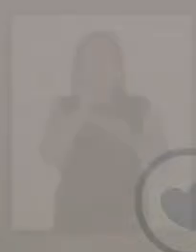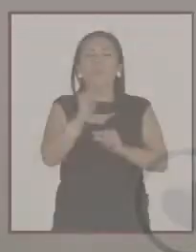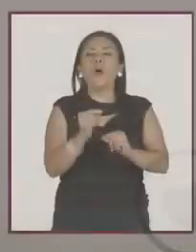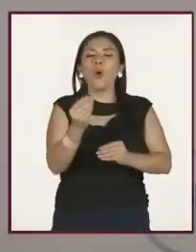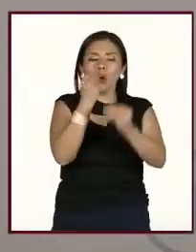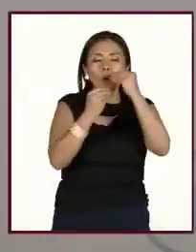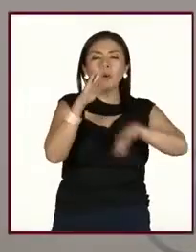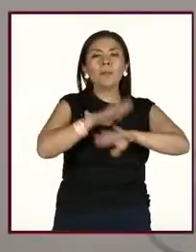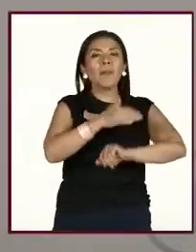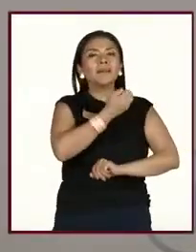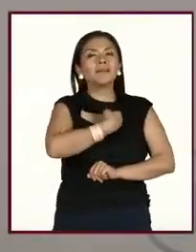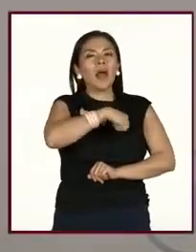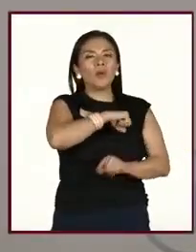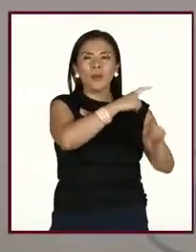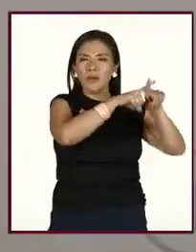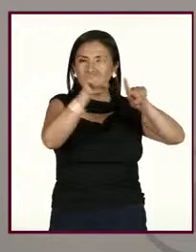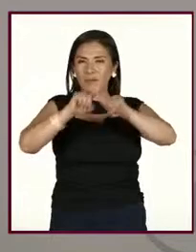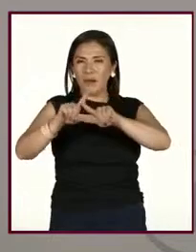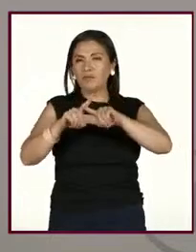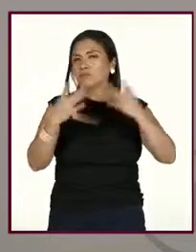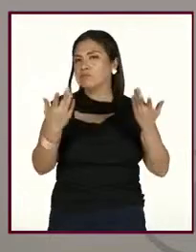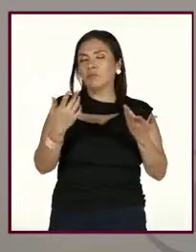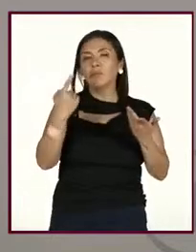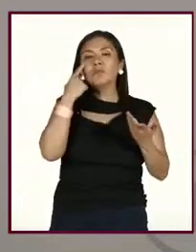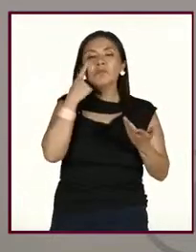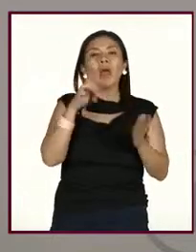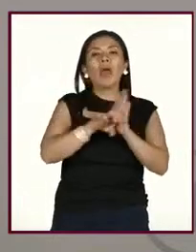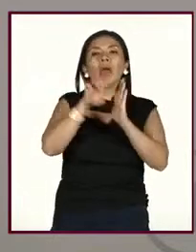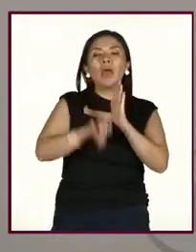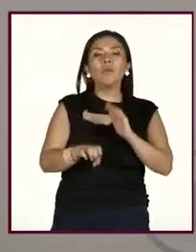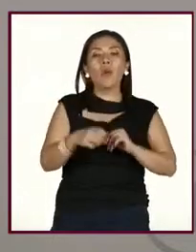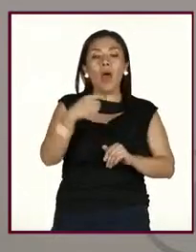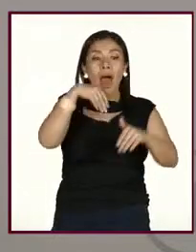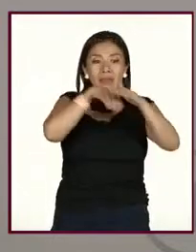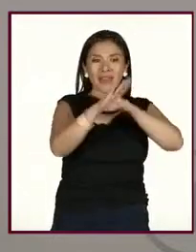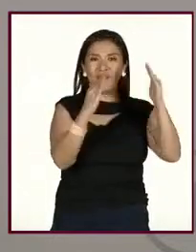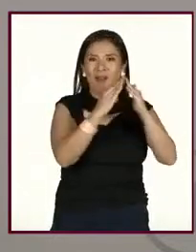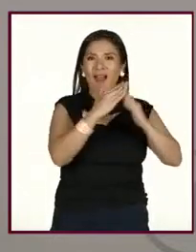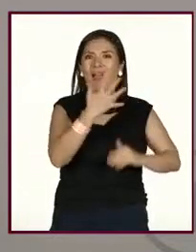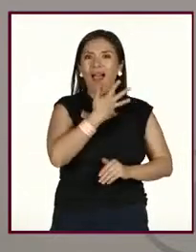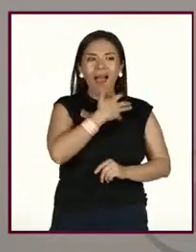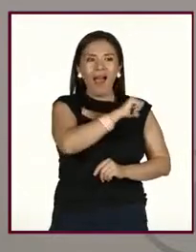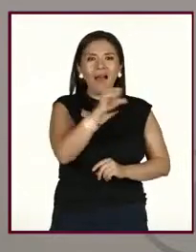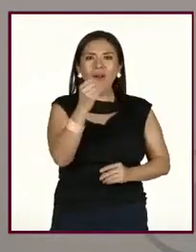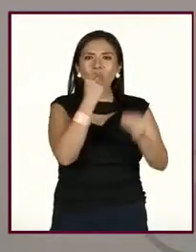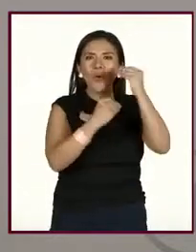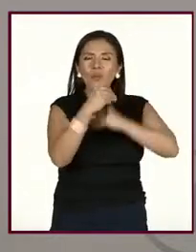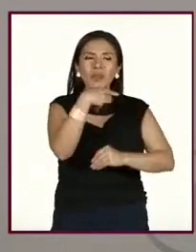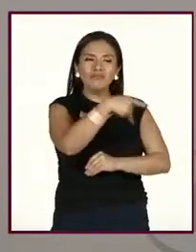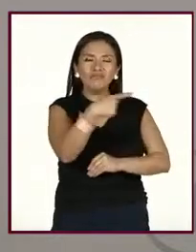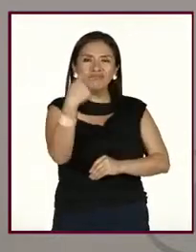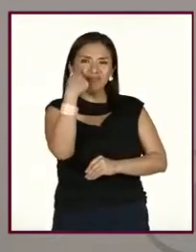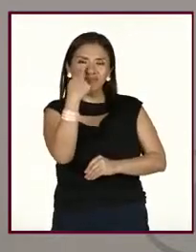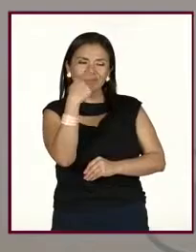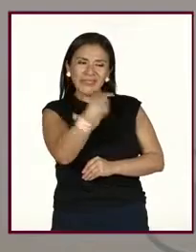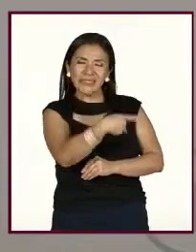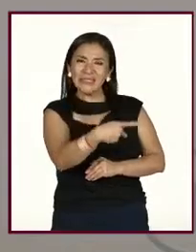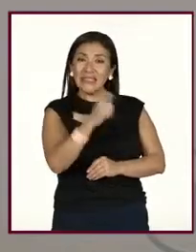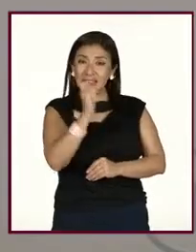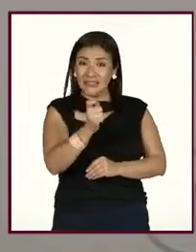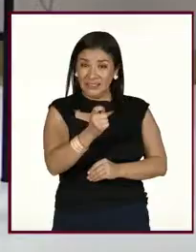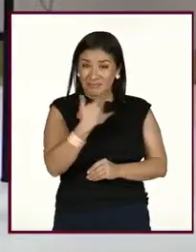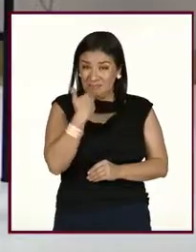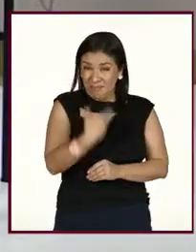dieta, ¿no? Evitar a veces alimentos que hay en casa, alimentos que sabemos que no son saludables. Que debemos